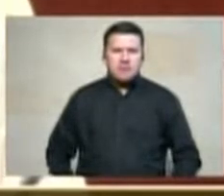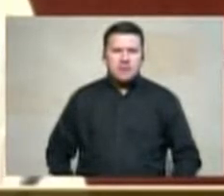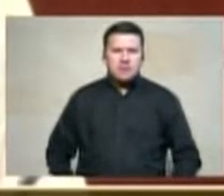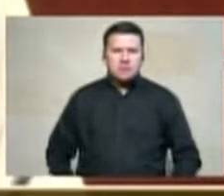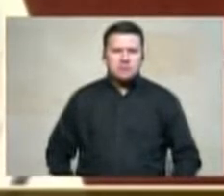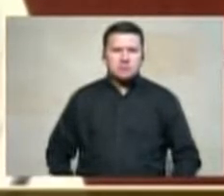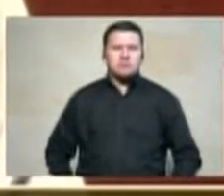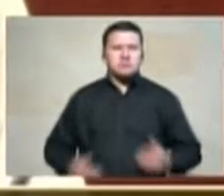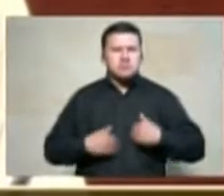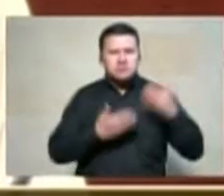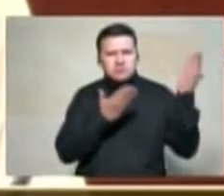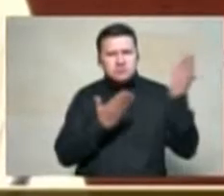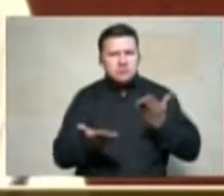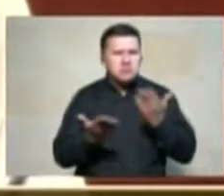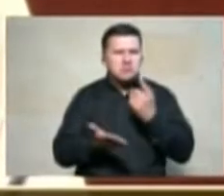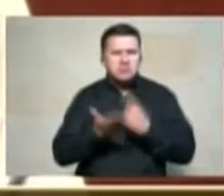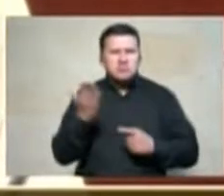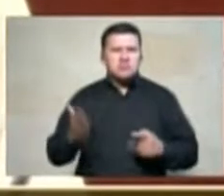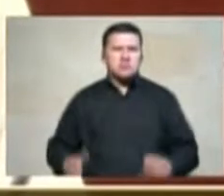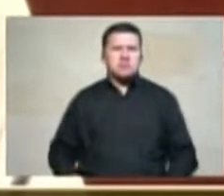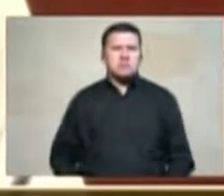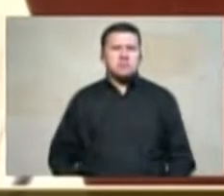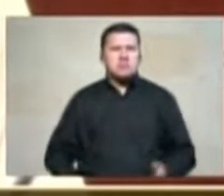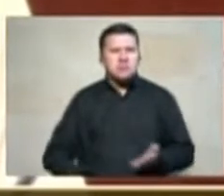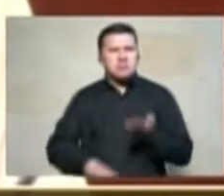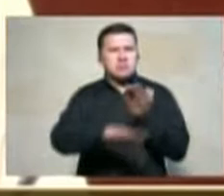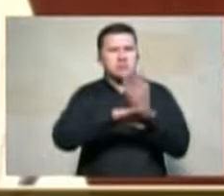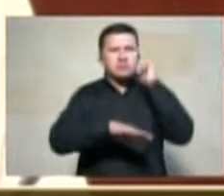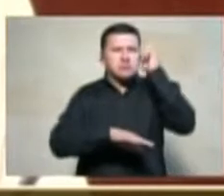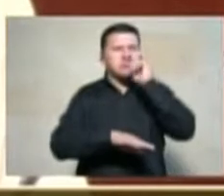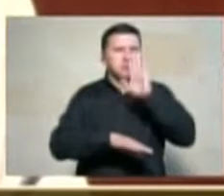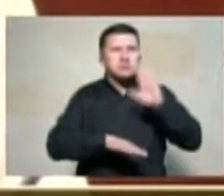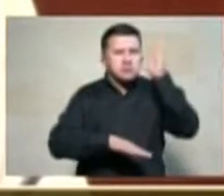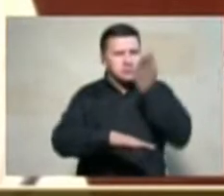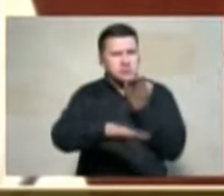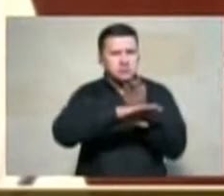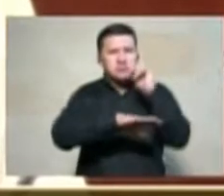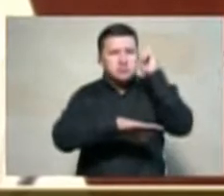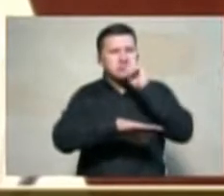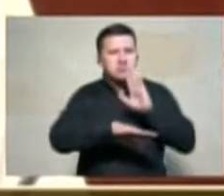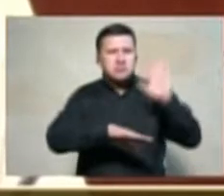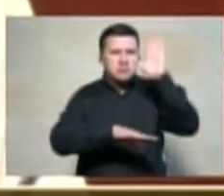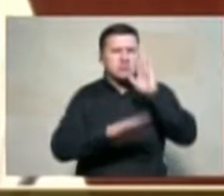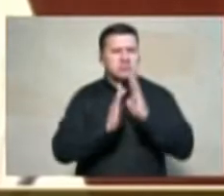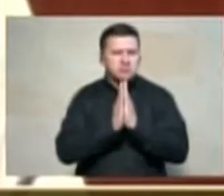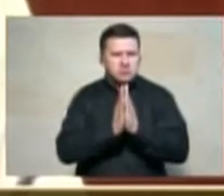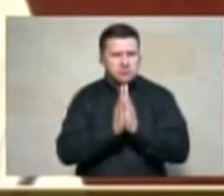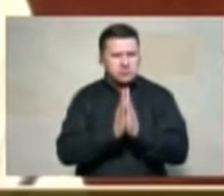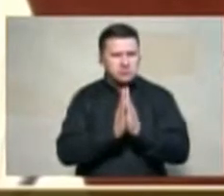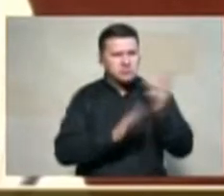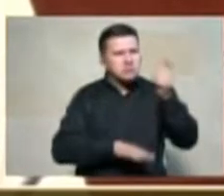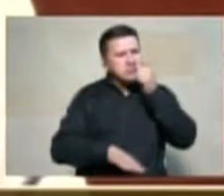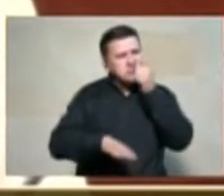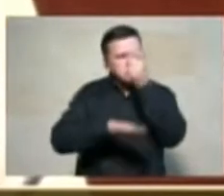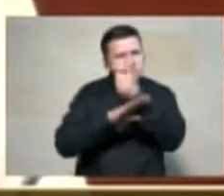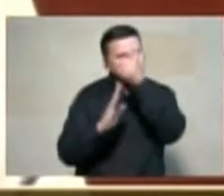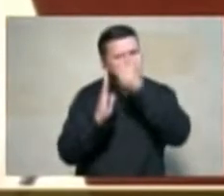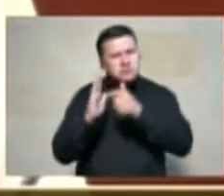hemos venido pidiendo al gobierno nacional que por favor verifique